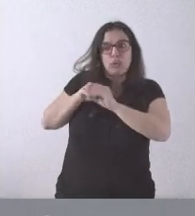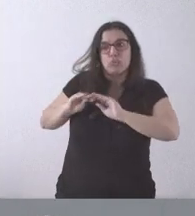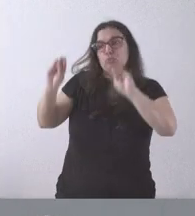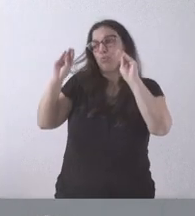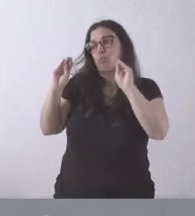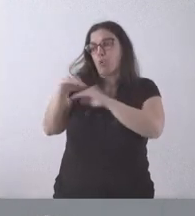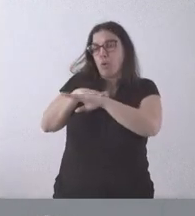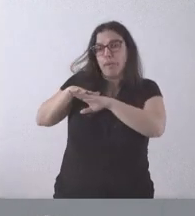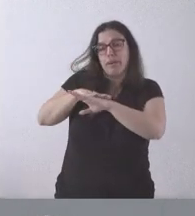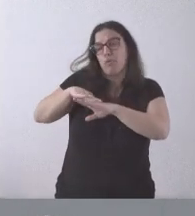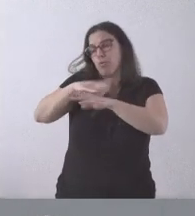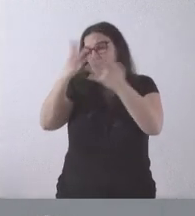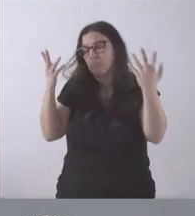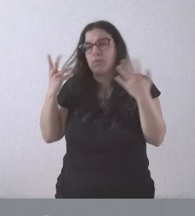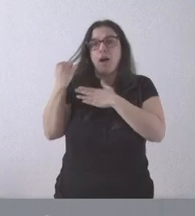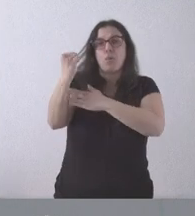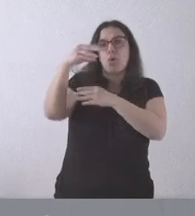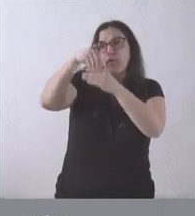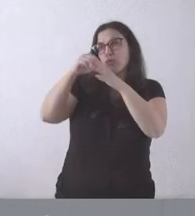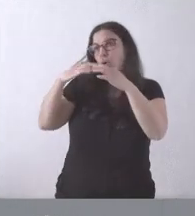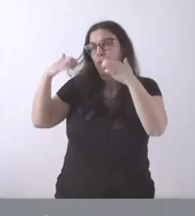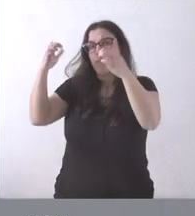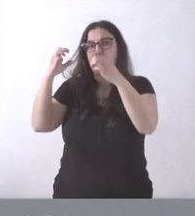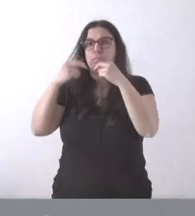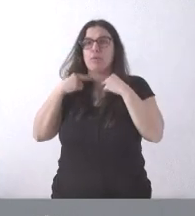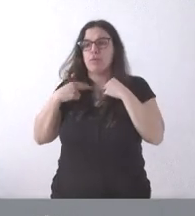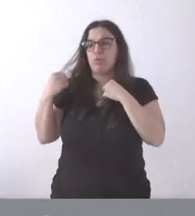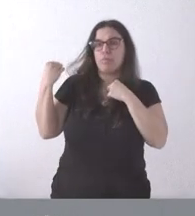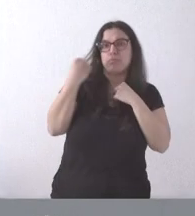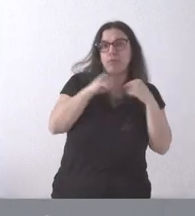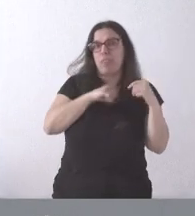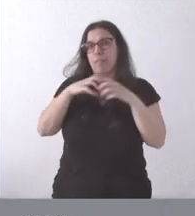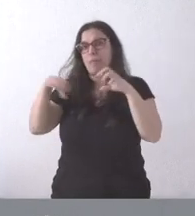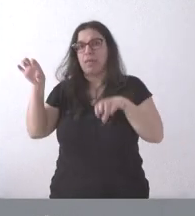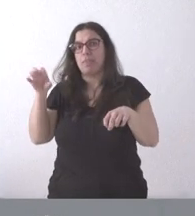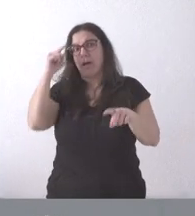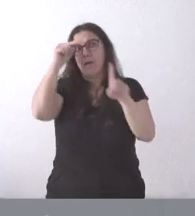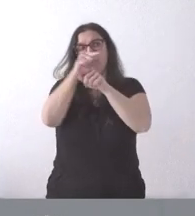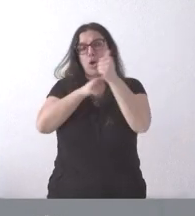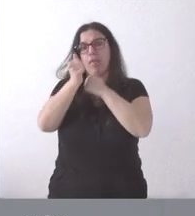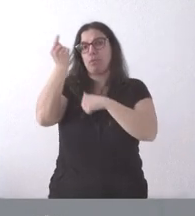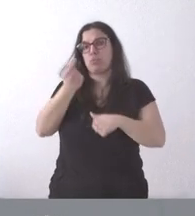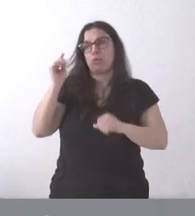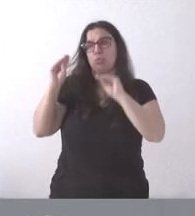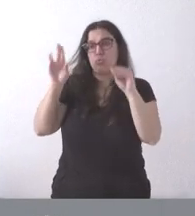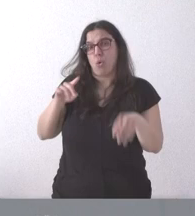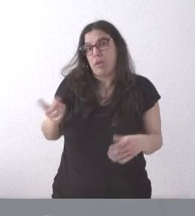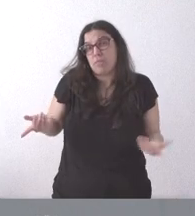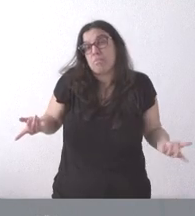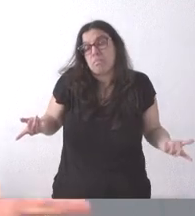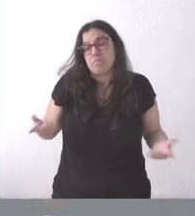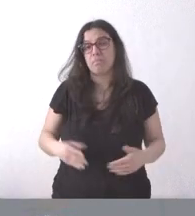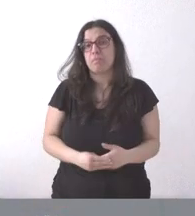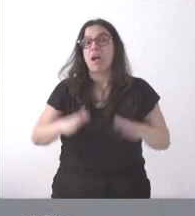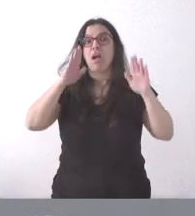su Gobierno o de los temas de los apoyos parlamentarios de los separatistas que sacar adelante el proyecto de presupuestos. Y esto, al final,